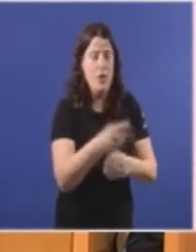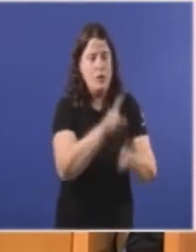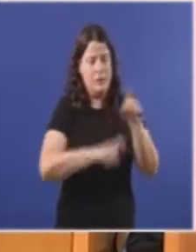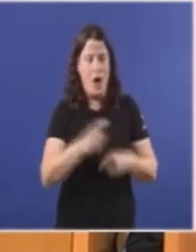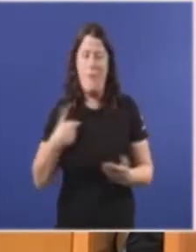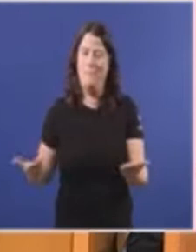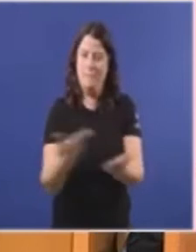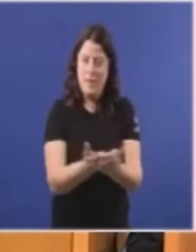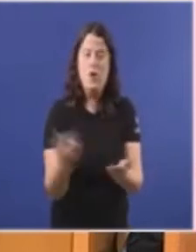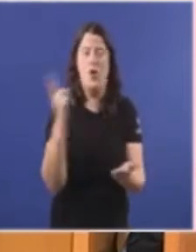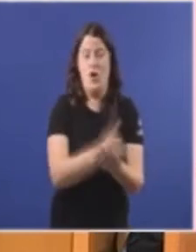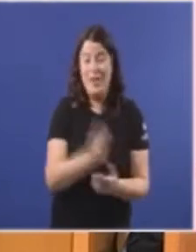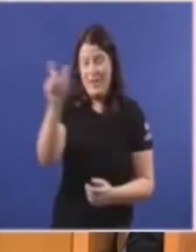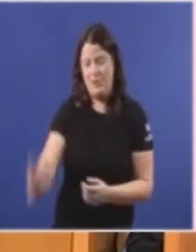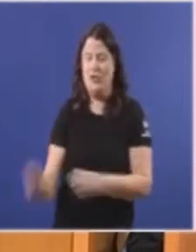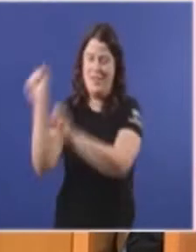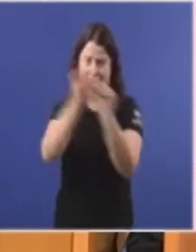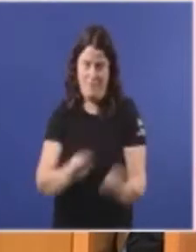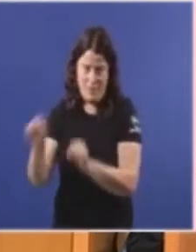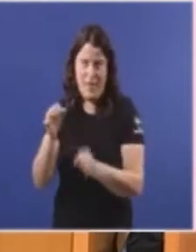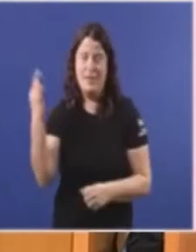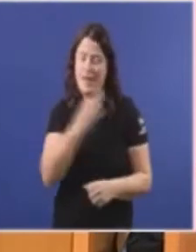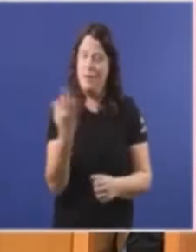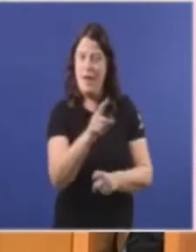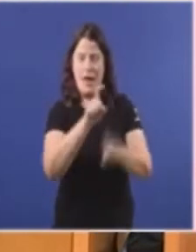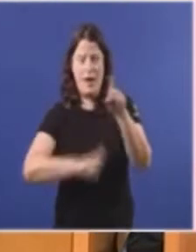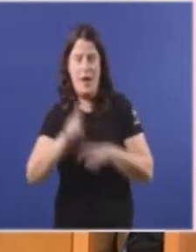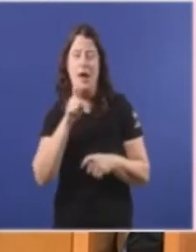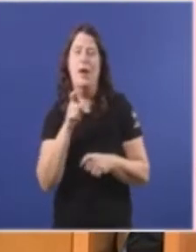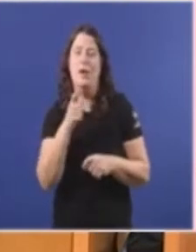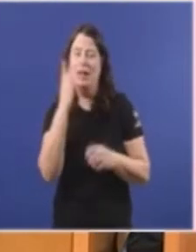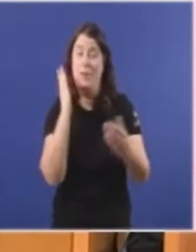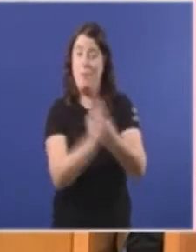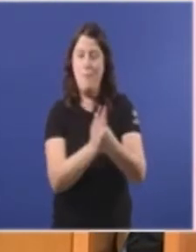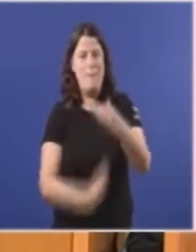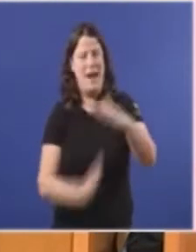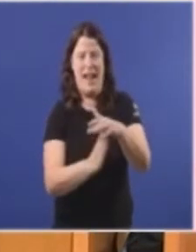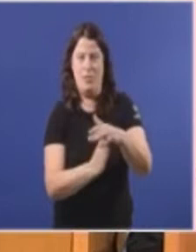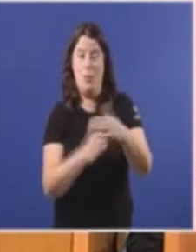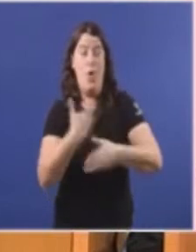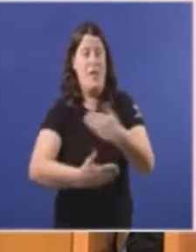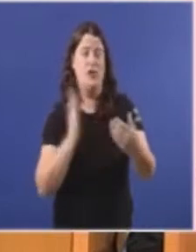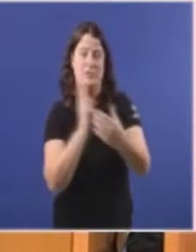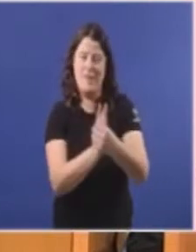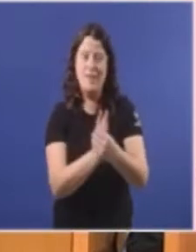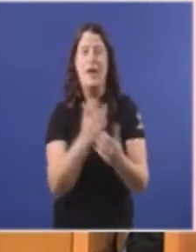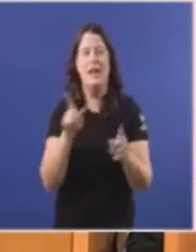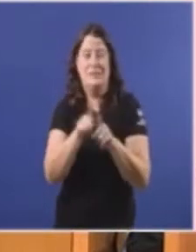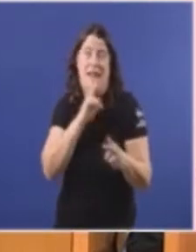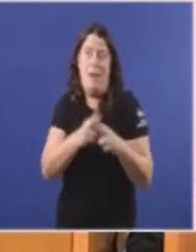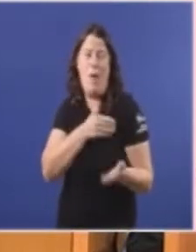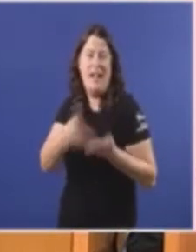defenda Aos defensores da sanidade pública Que recue E que pare un proceso de expediente Que é unha represalia Unha purga